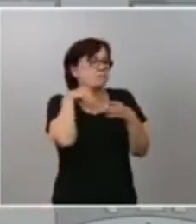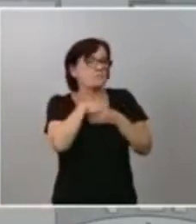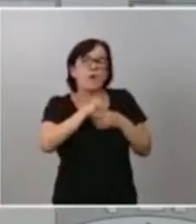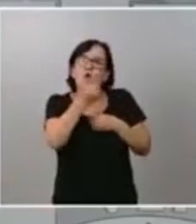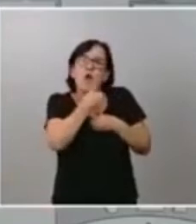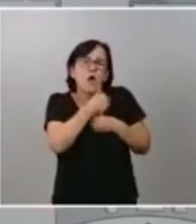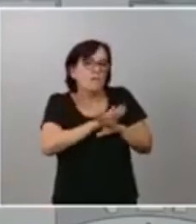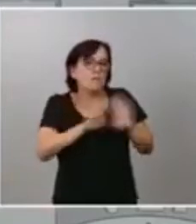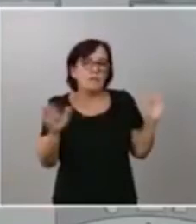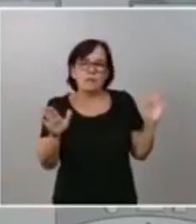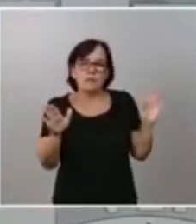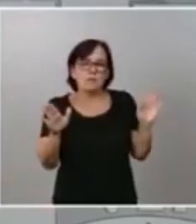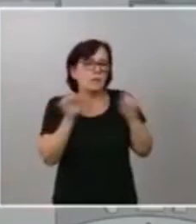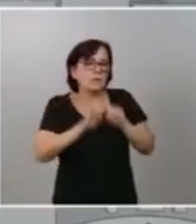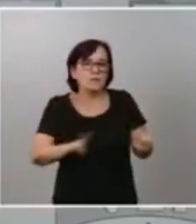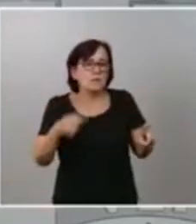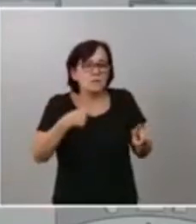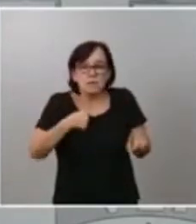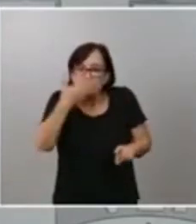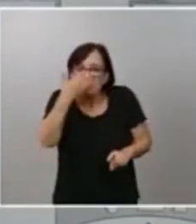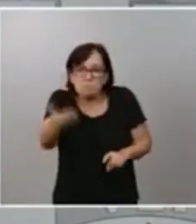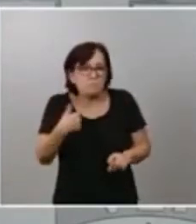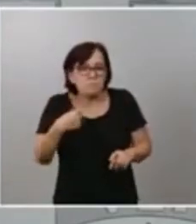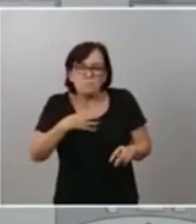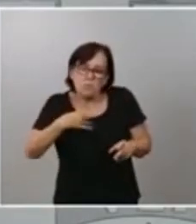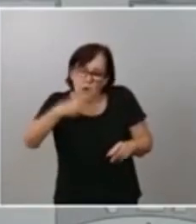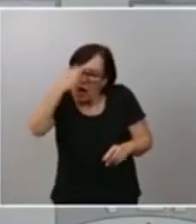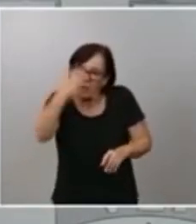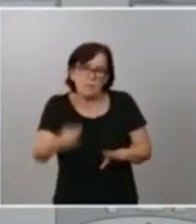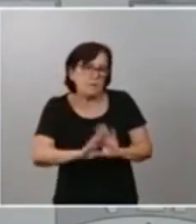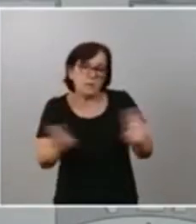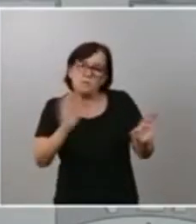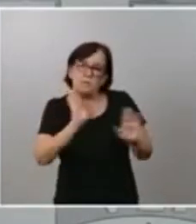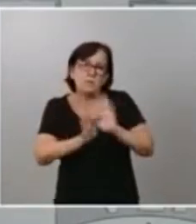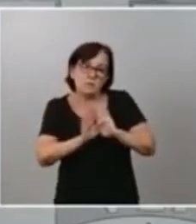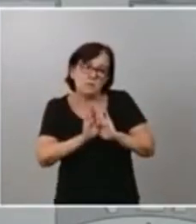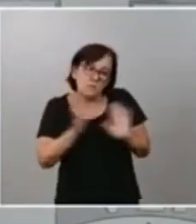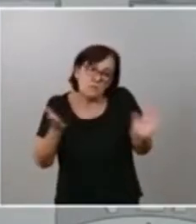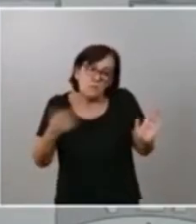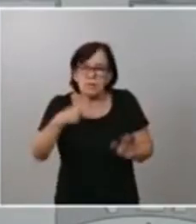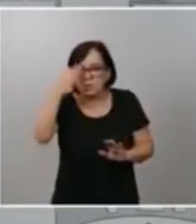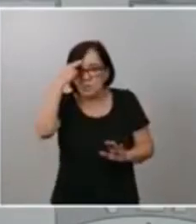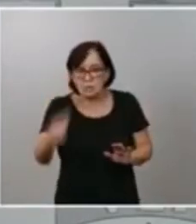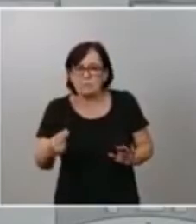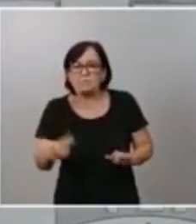discreción que yo desde luego voy a respetar yo voy a respetar